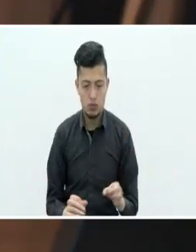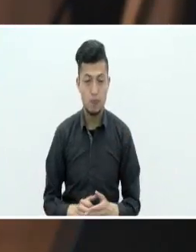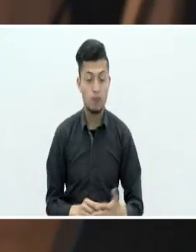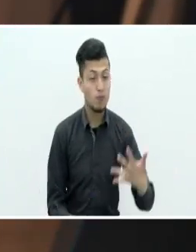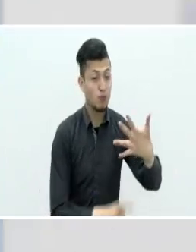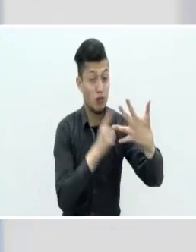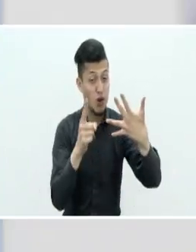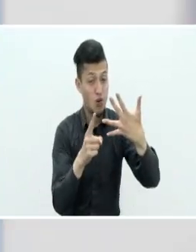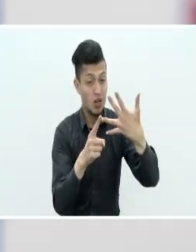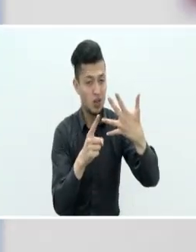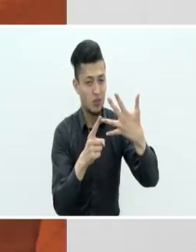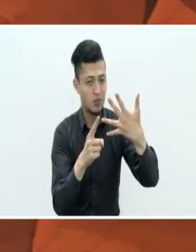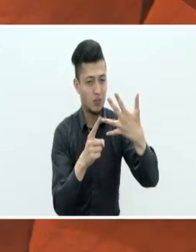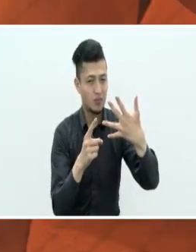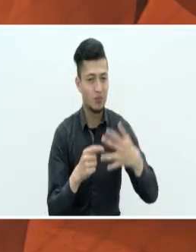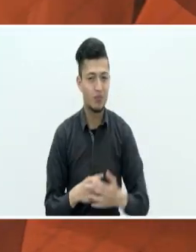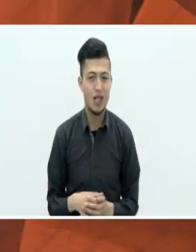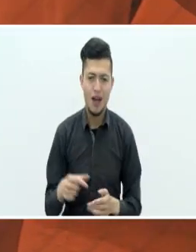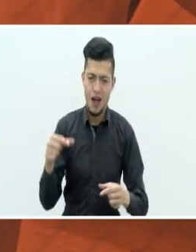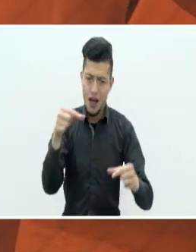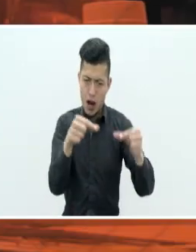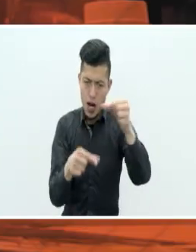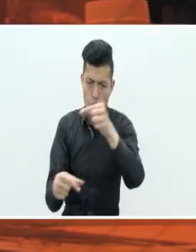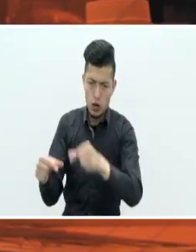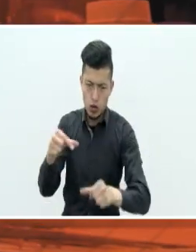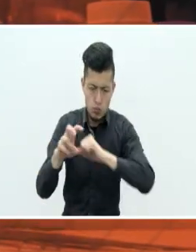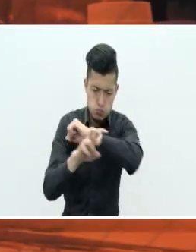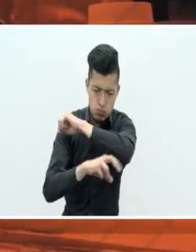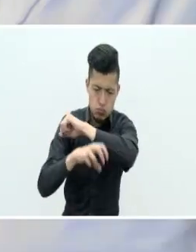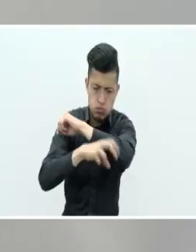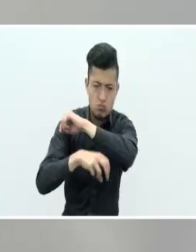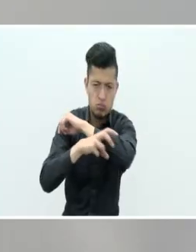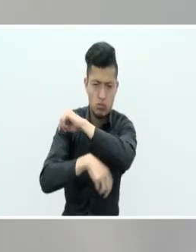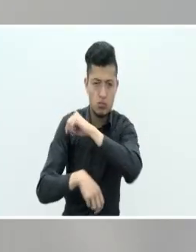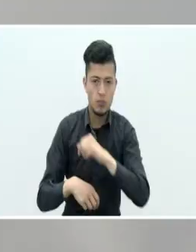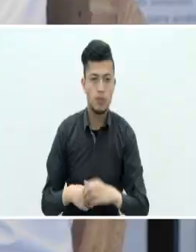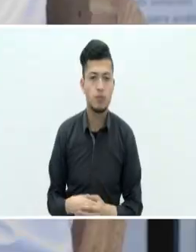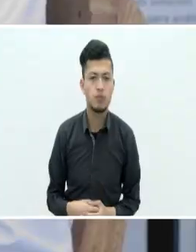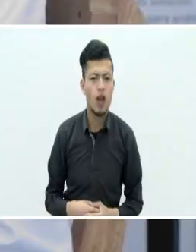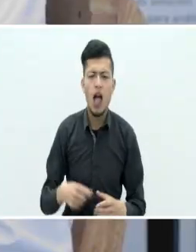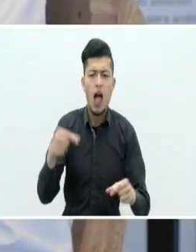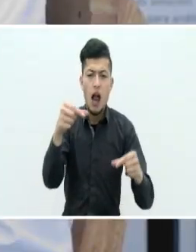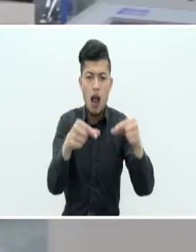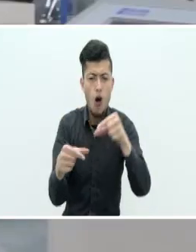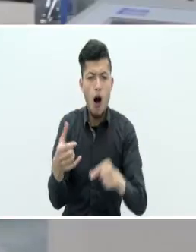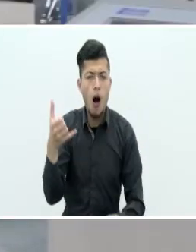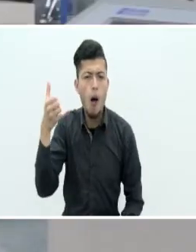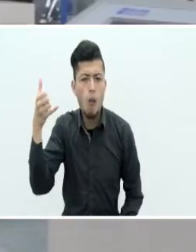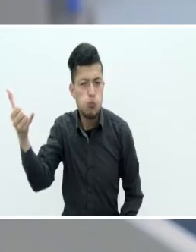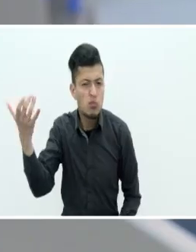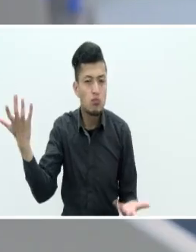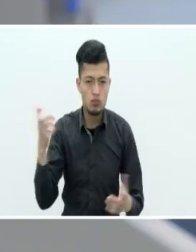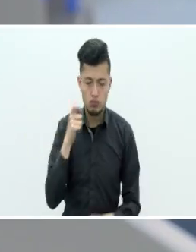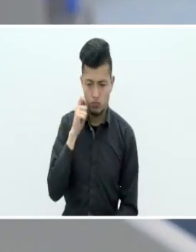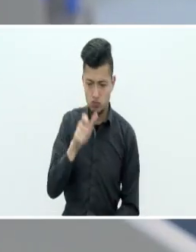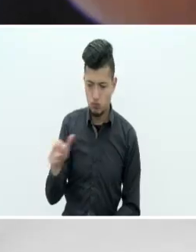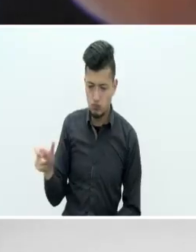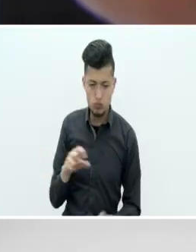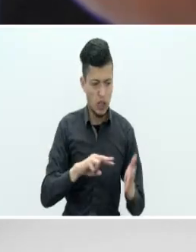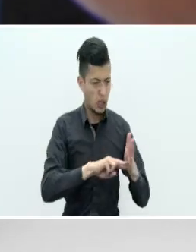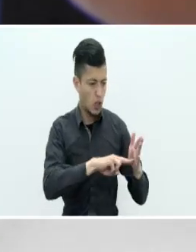4 Laboratorio de Hidrocarburos Este laboratorio cuenta con recursos humanos y tecnológicos